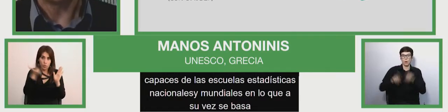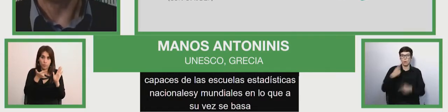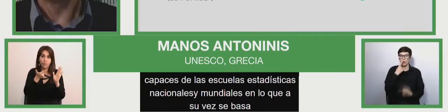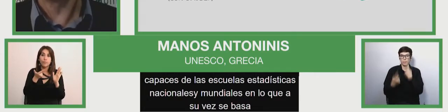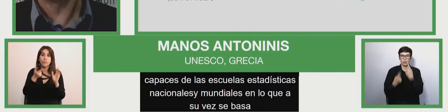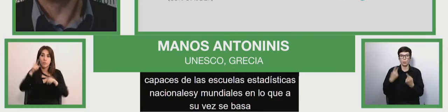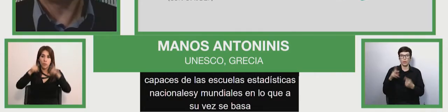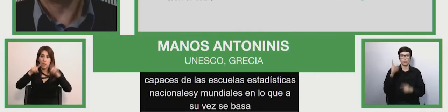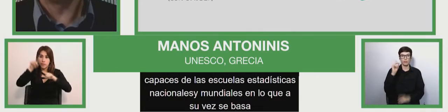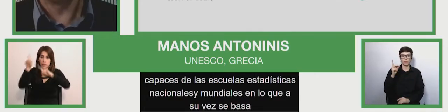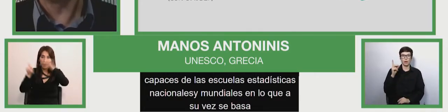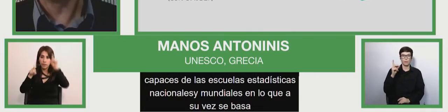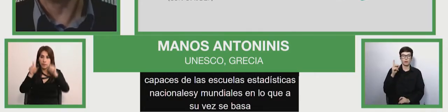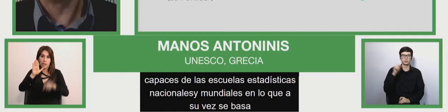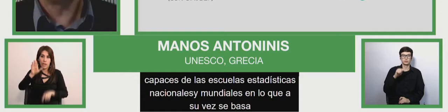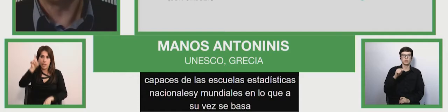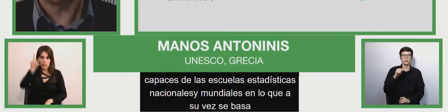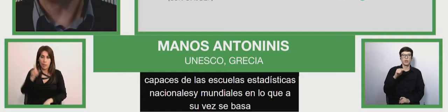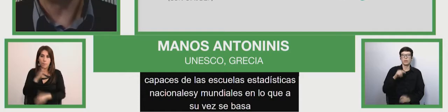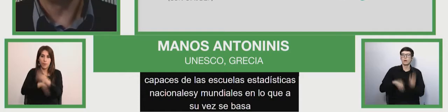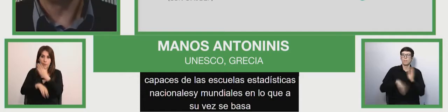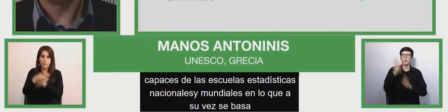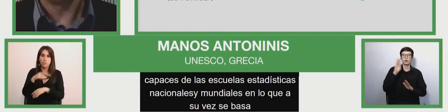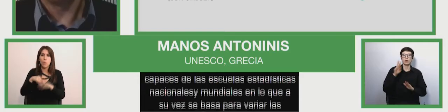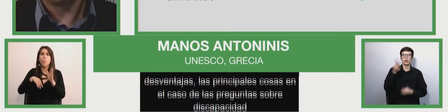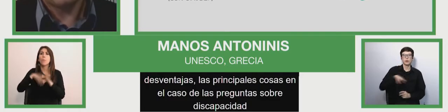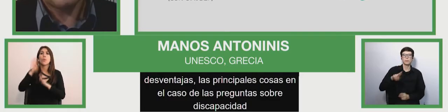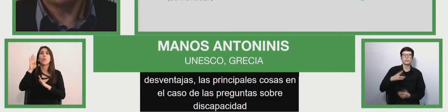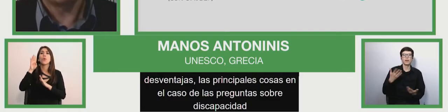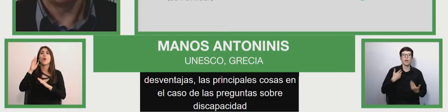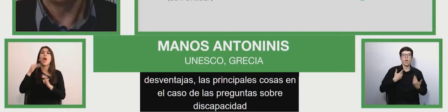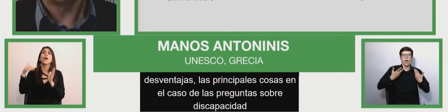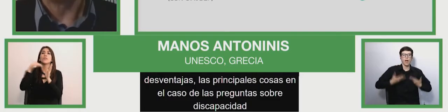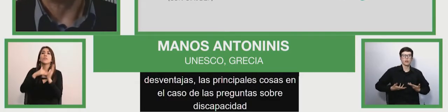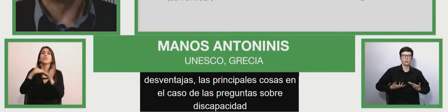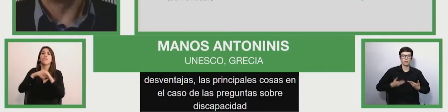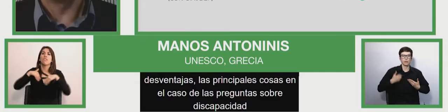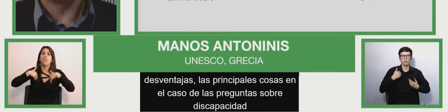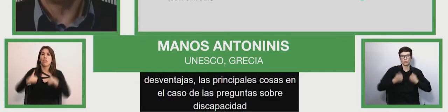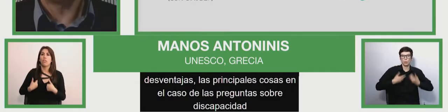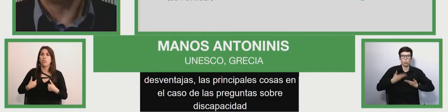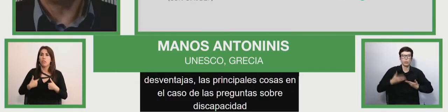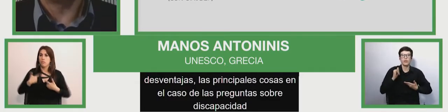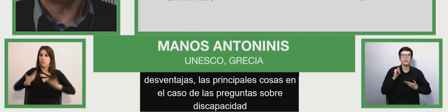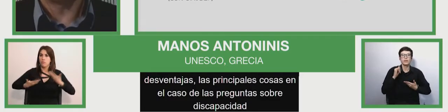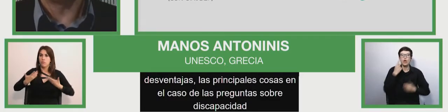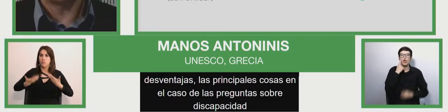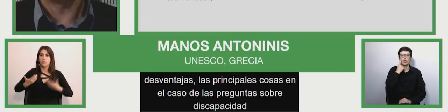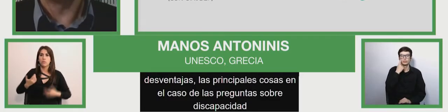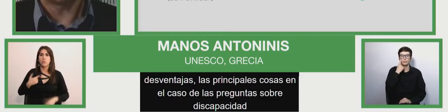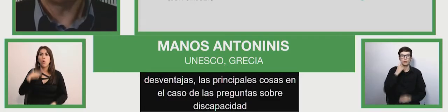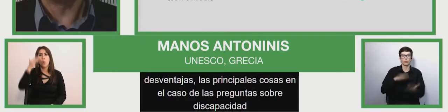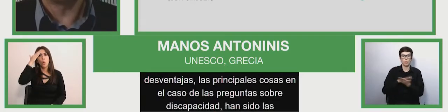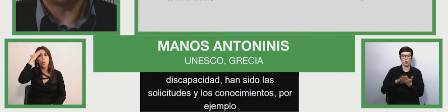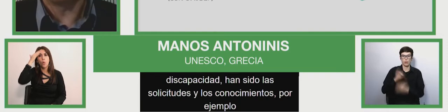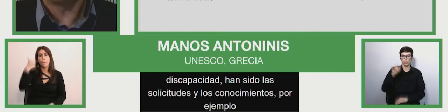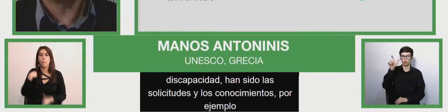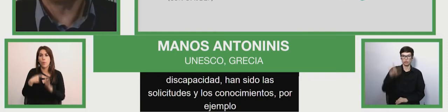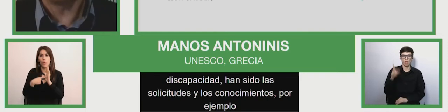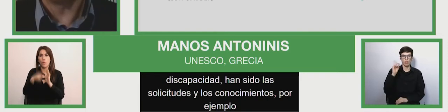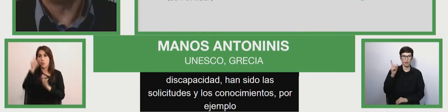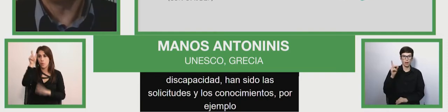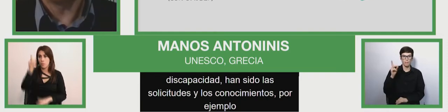han sido las actitudes y los conocimientos. Por ejemplo, si se considera la discapacidad como algo que